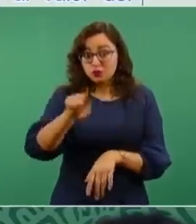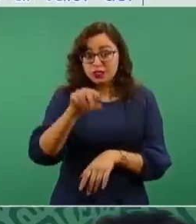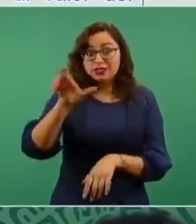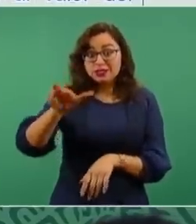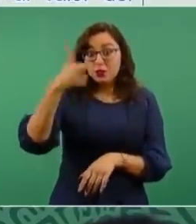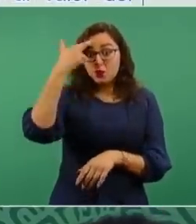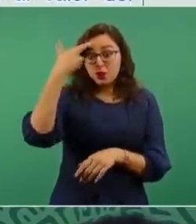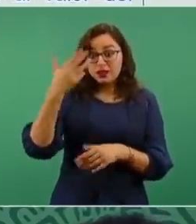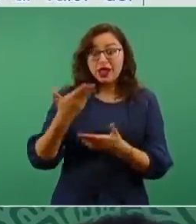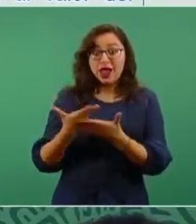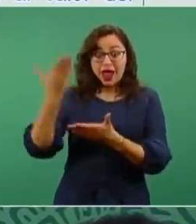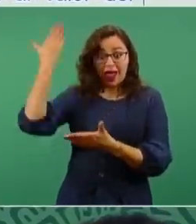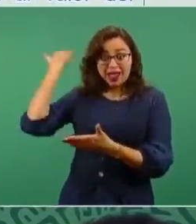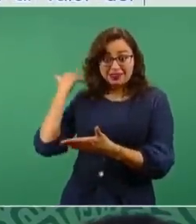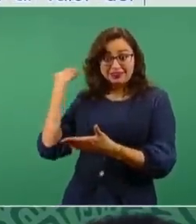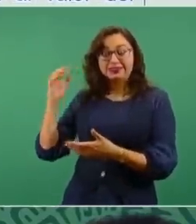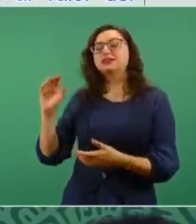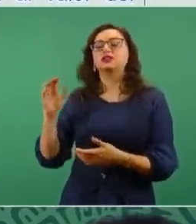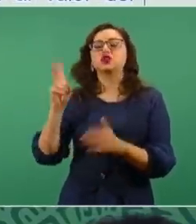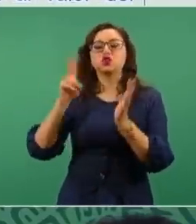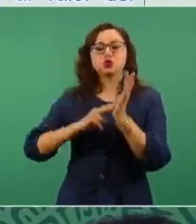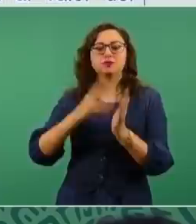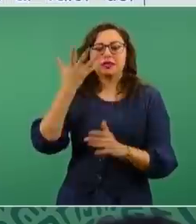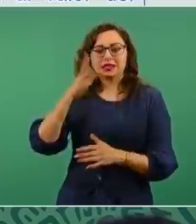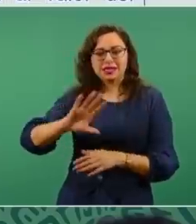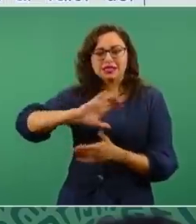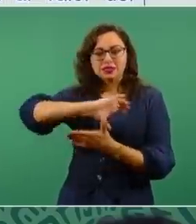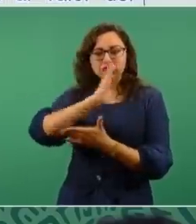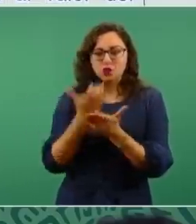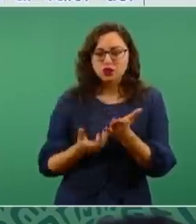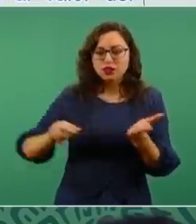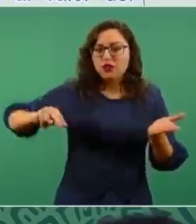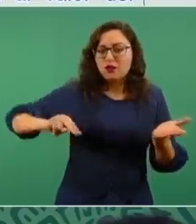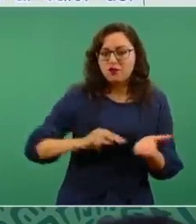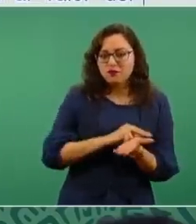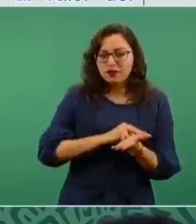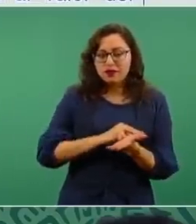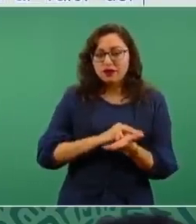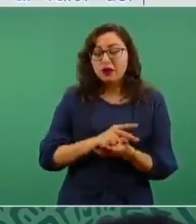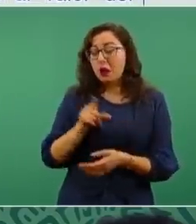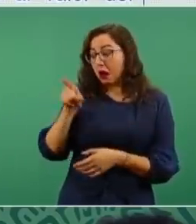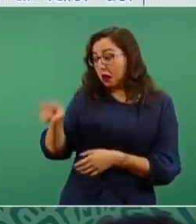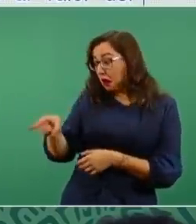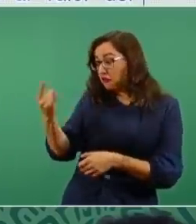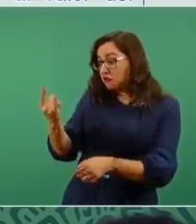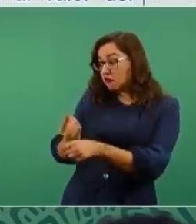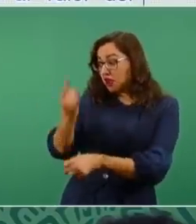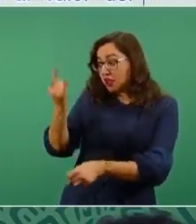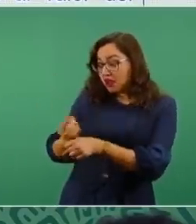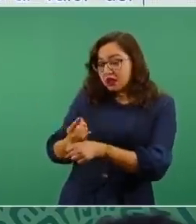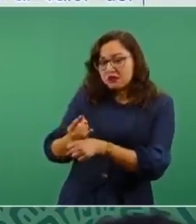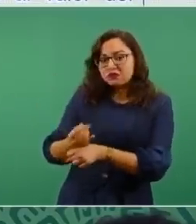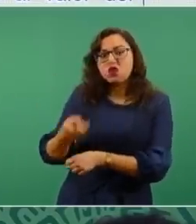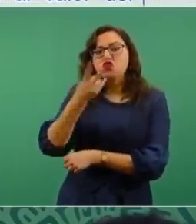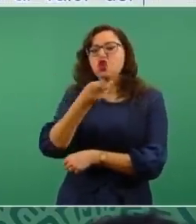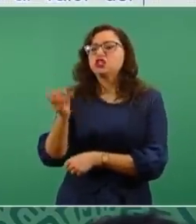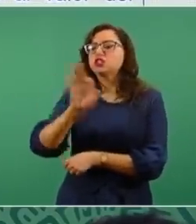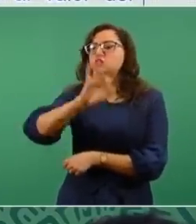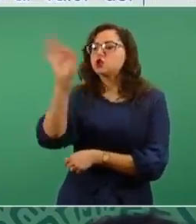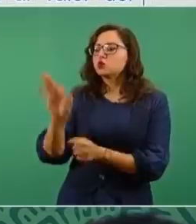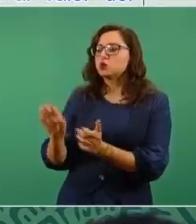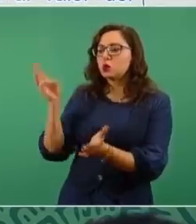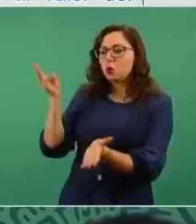no entregara el suficiente etano, nos aplicaban una multa de hasta 200 por ciento en el anterior